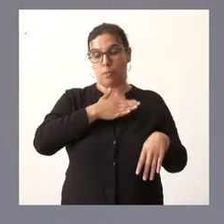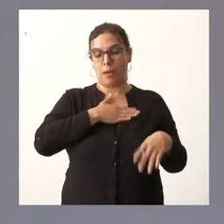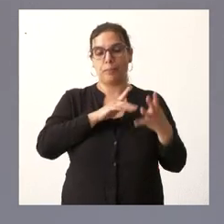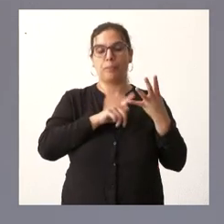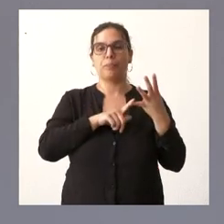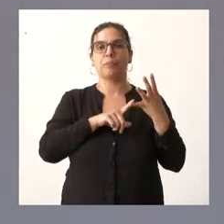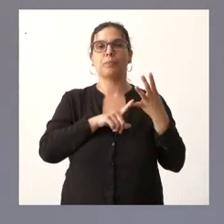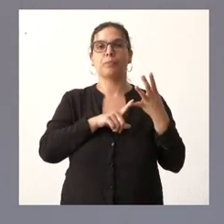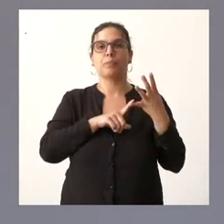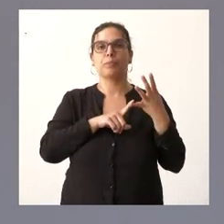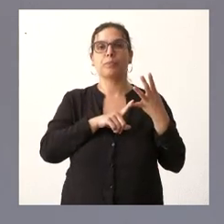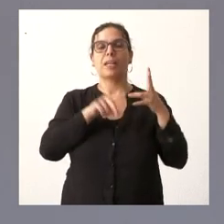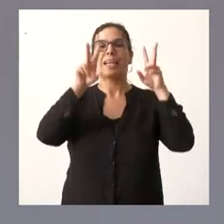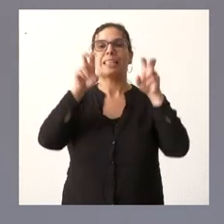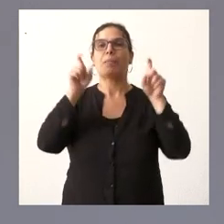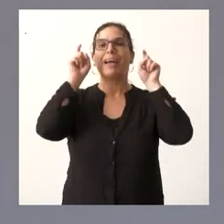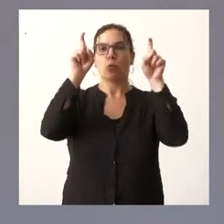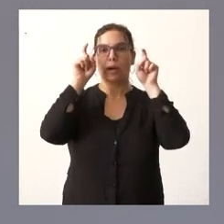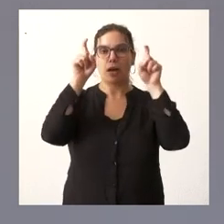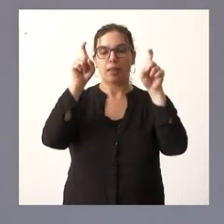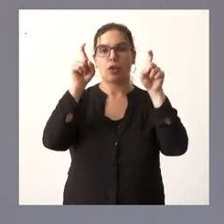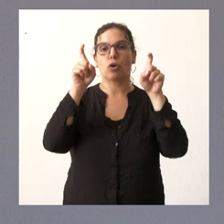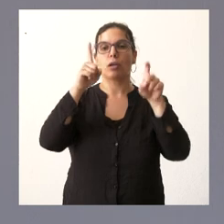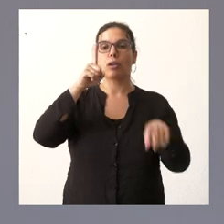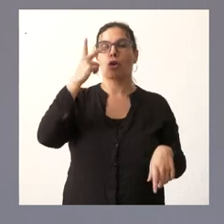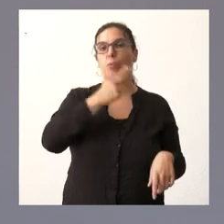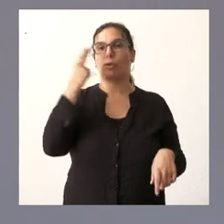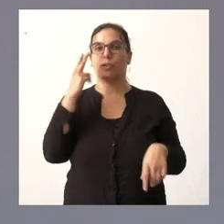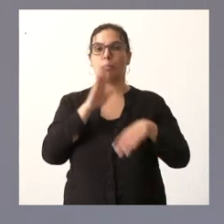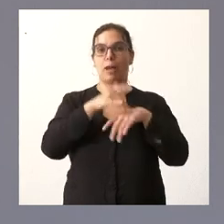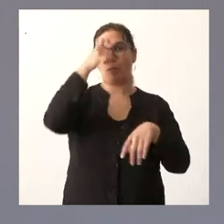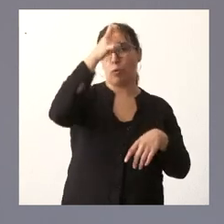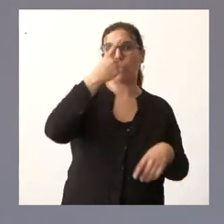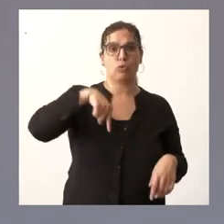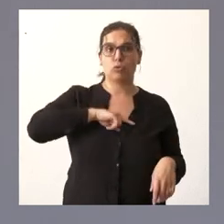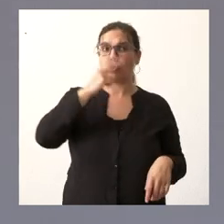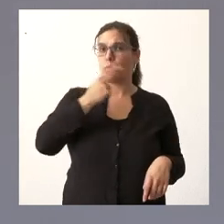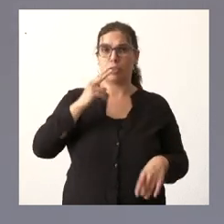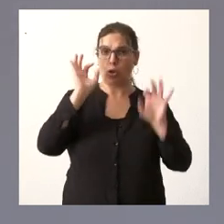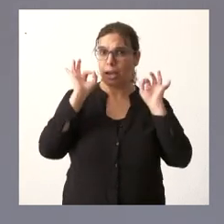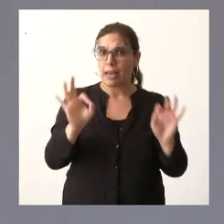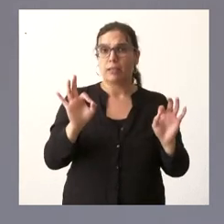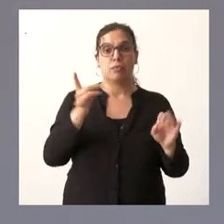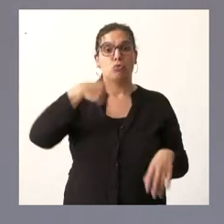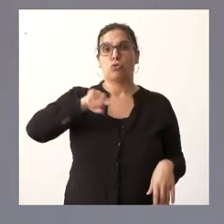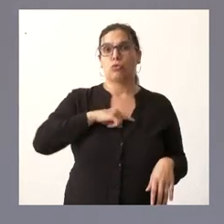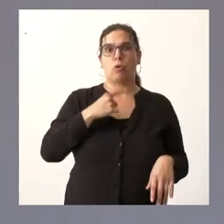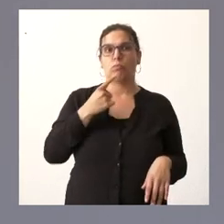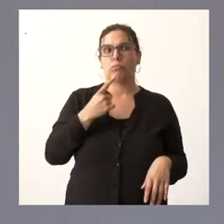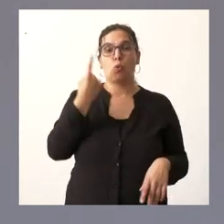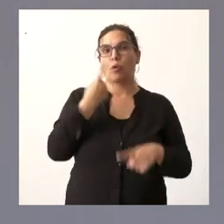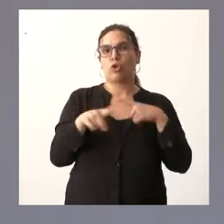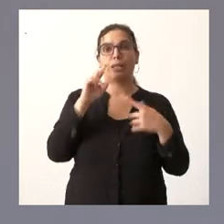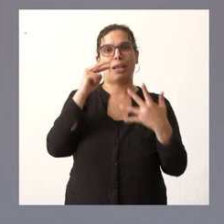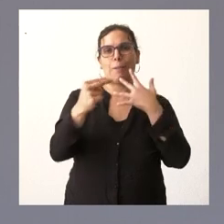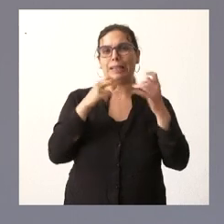era el ámbito de la educación y el compromiso con el mundo rural pues reafirmamos ese compromiso nosotros tenemos algo muy transparente que es una serie